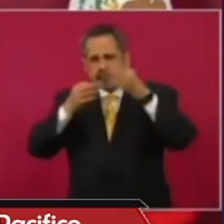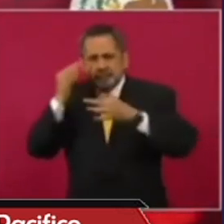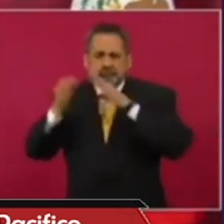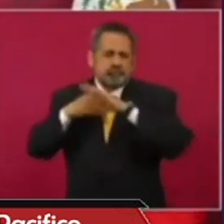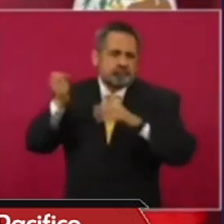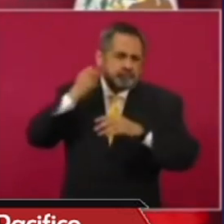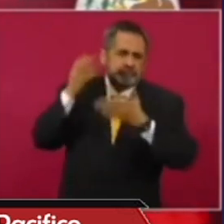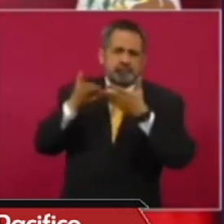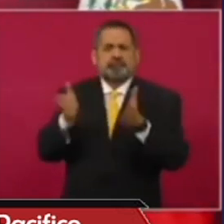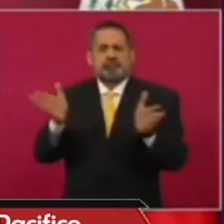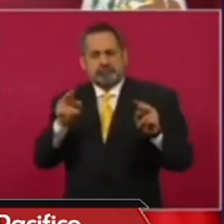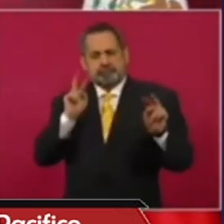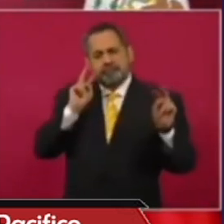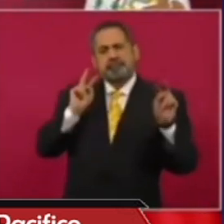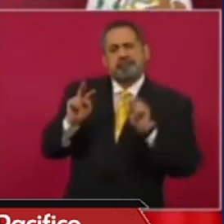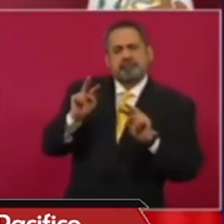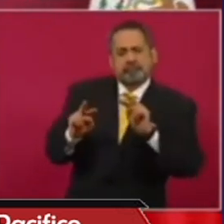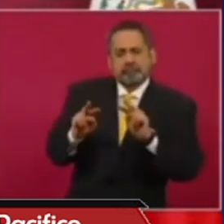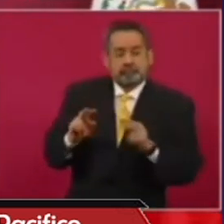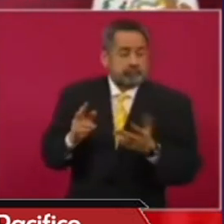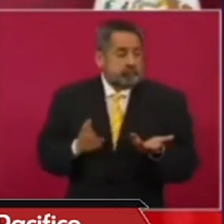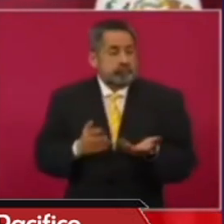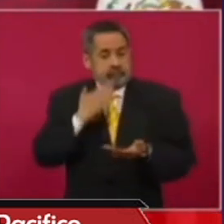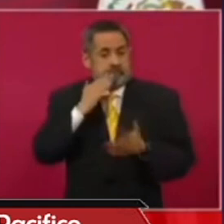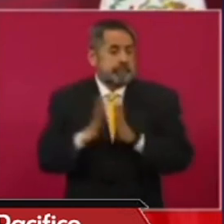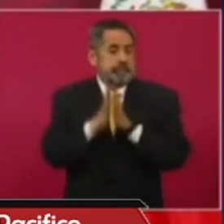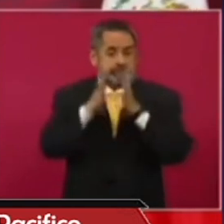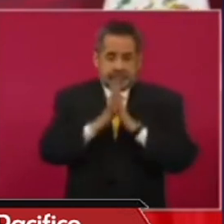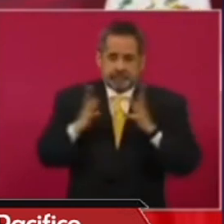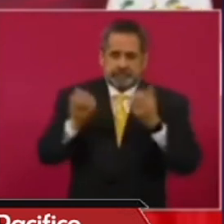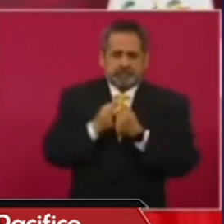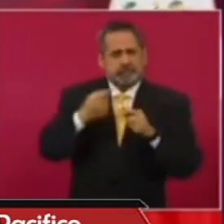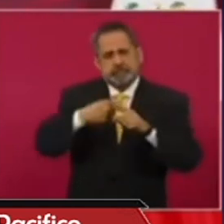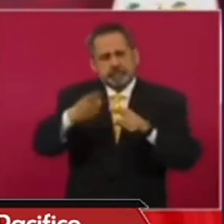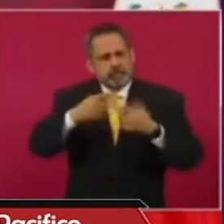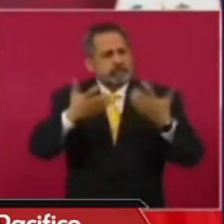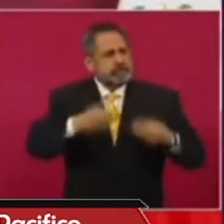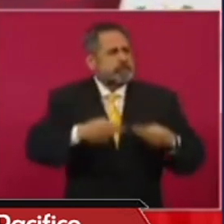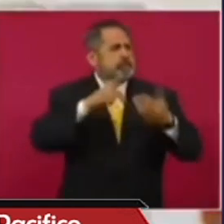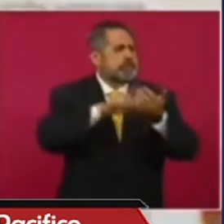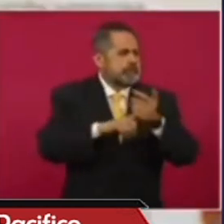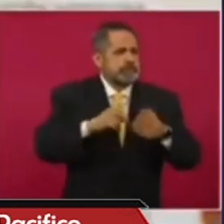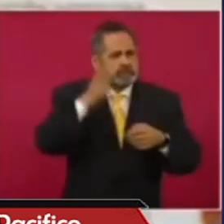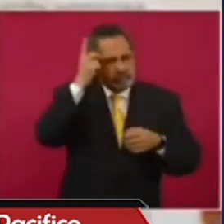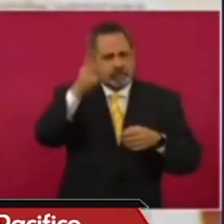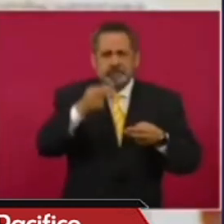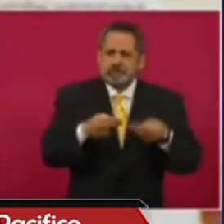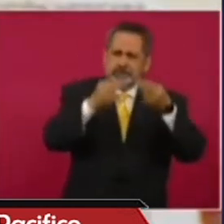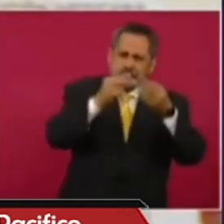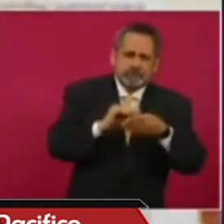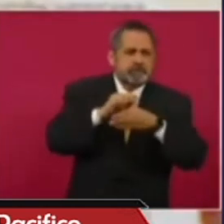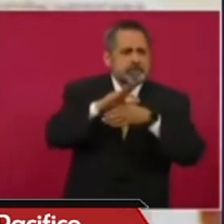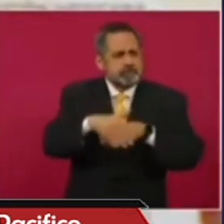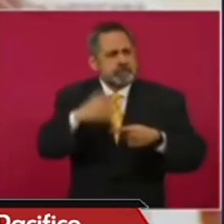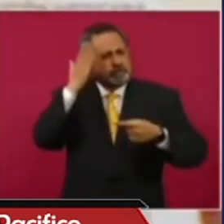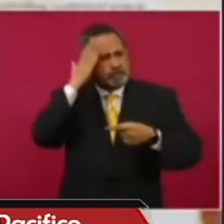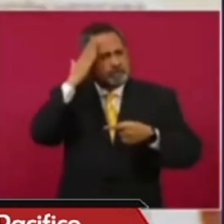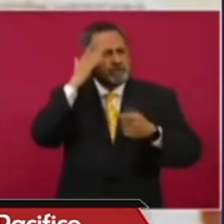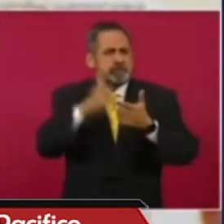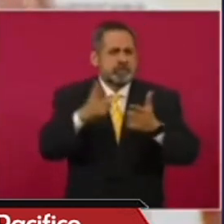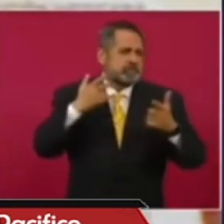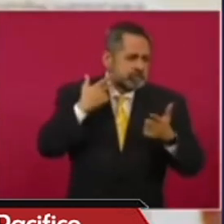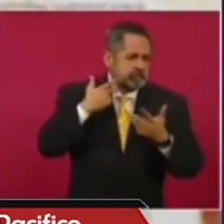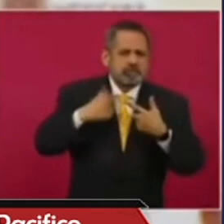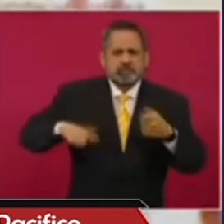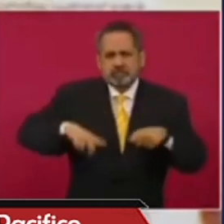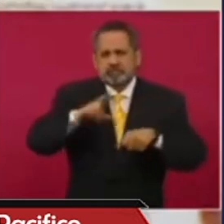participarán, está abierta la participación a empresarios, a inversionistas, a dirigentes de partidos, a